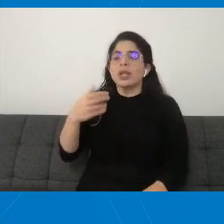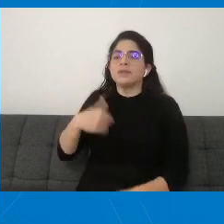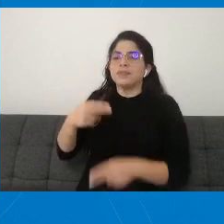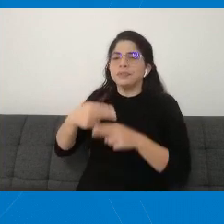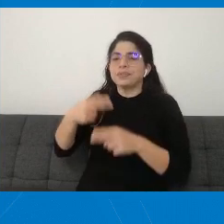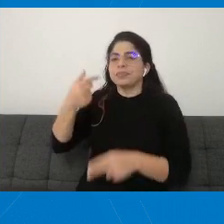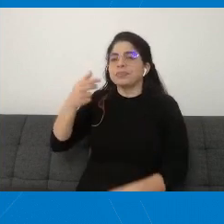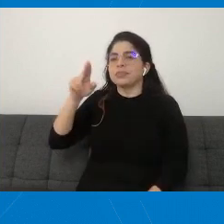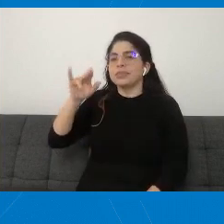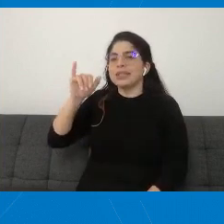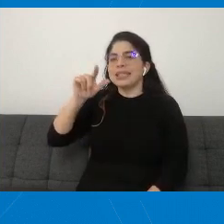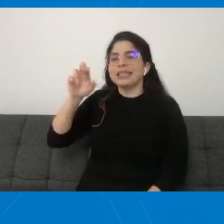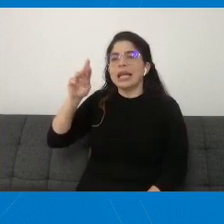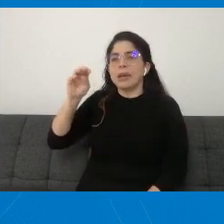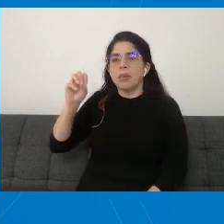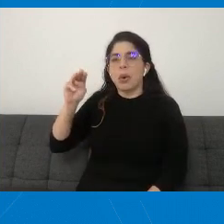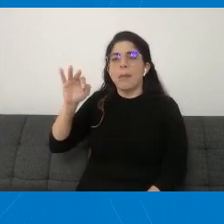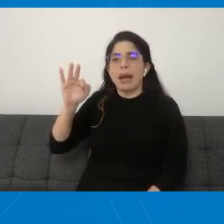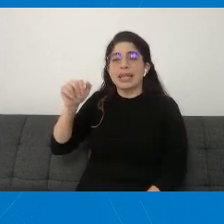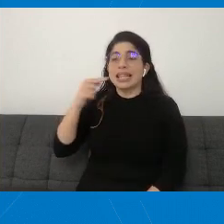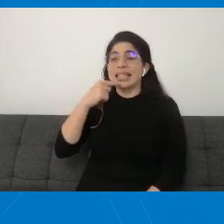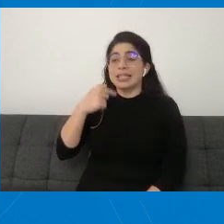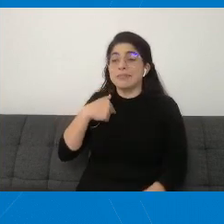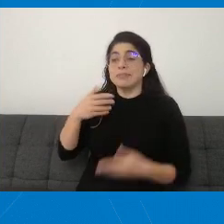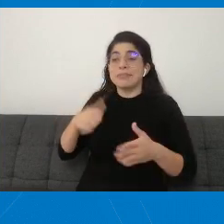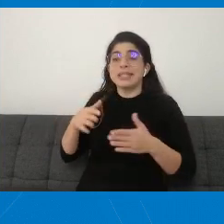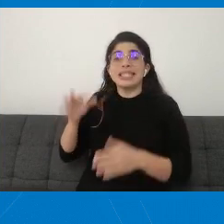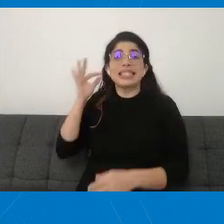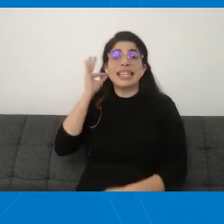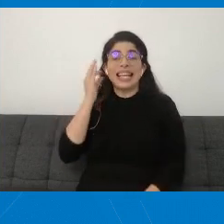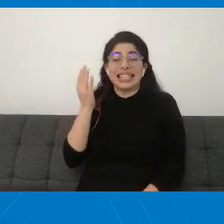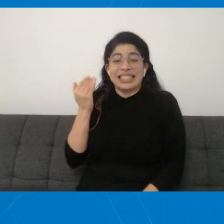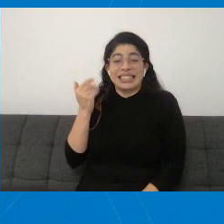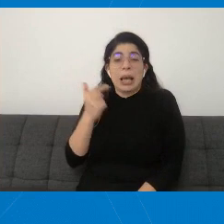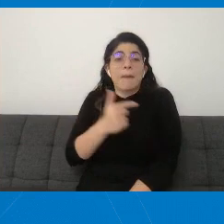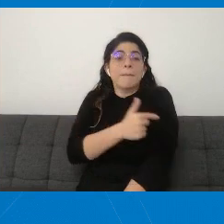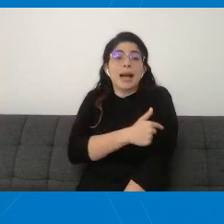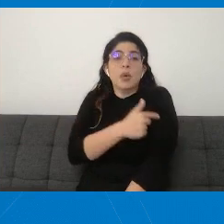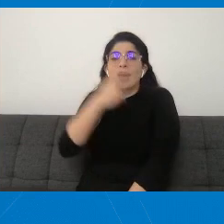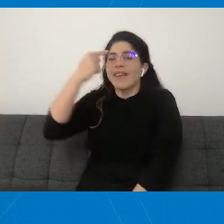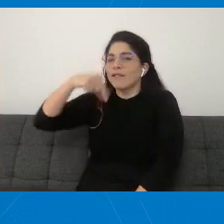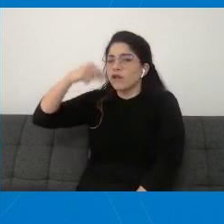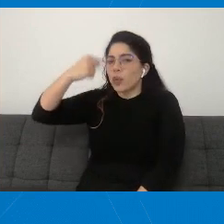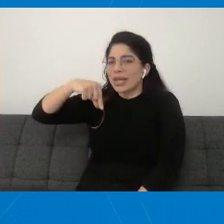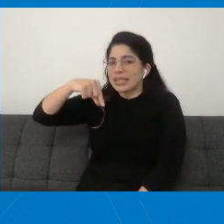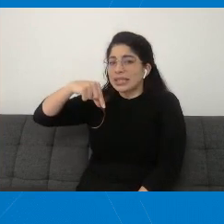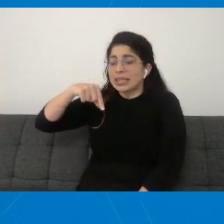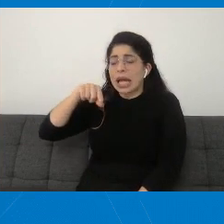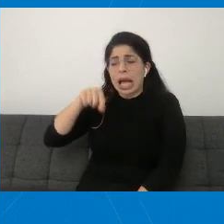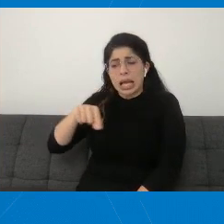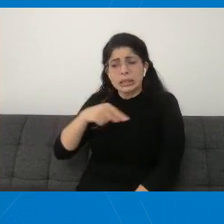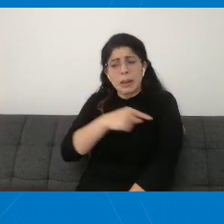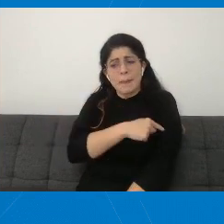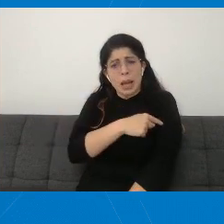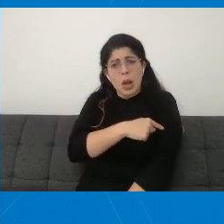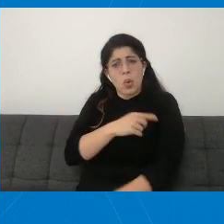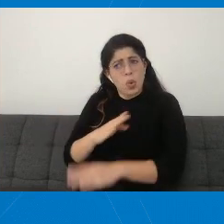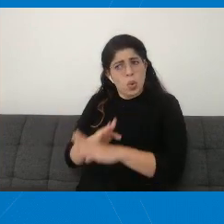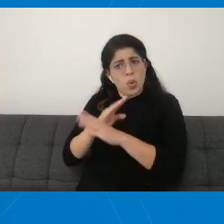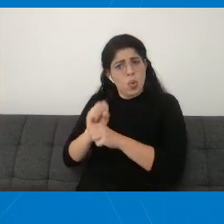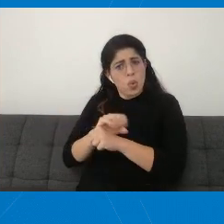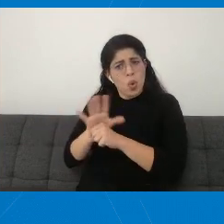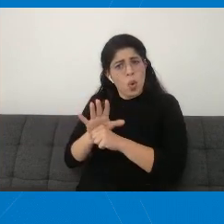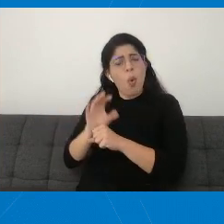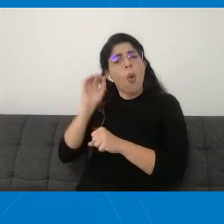Mata. Mis hijas están recién vacunadas contra la influenza. ¿Esa vacuna las protege parcialmente del COVID o siempre